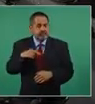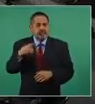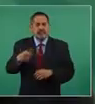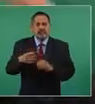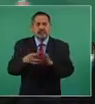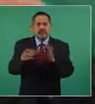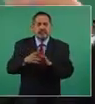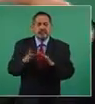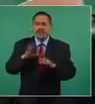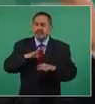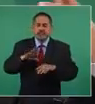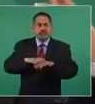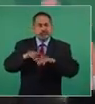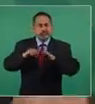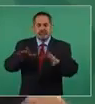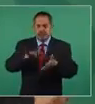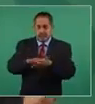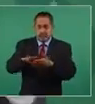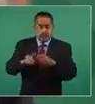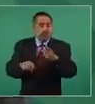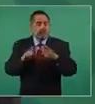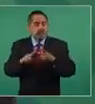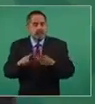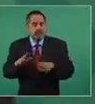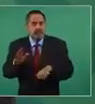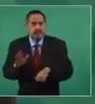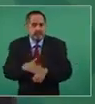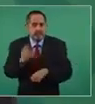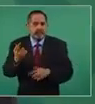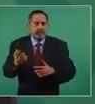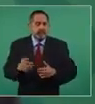insisto, mucho más apoyo. ¿Por qué